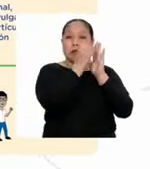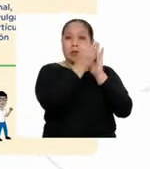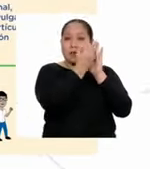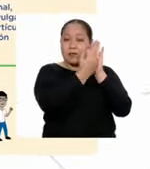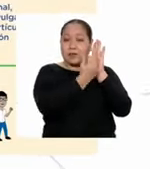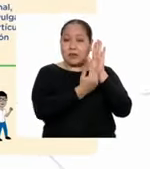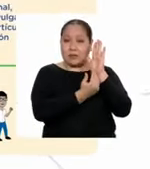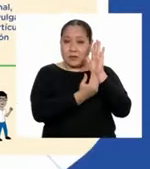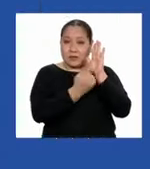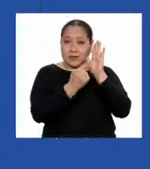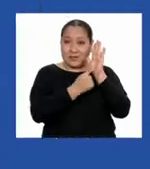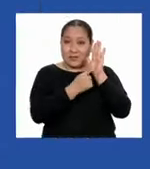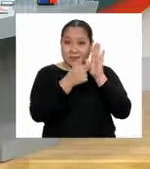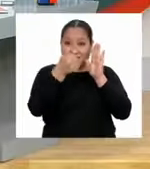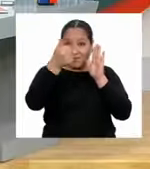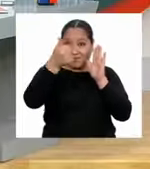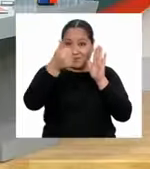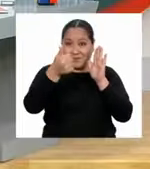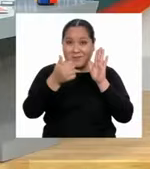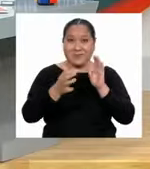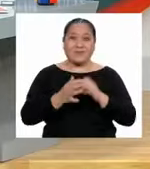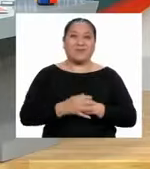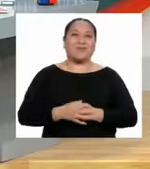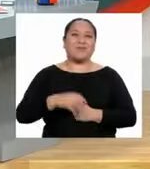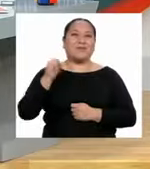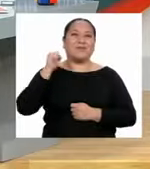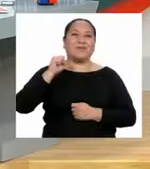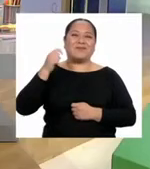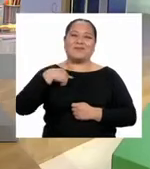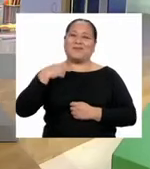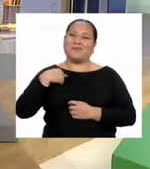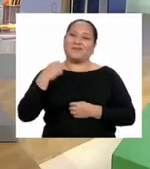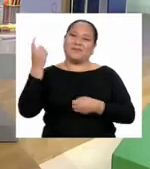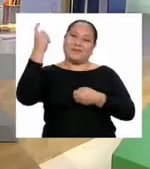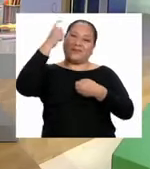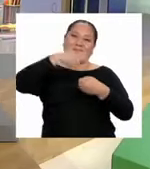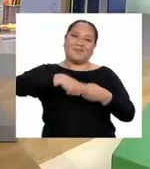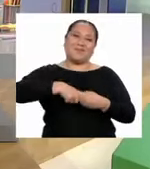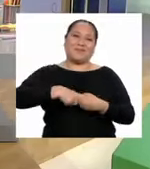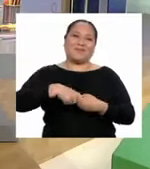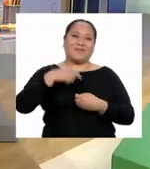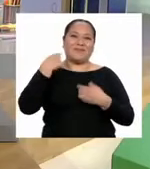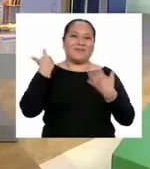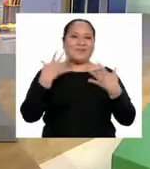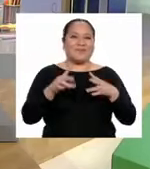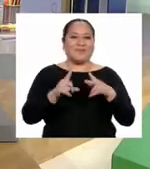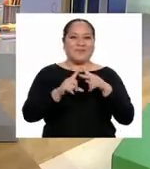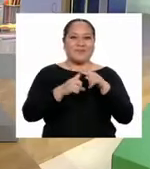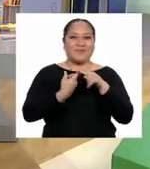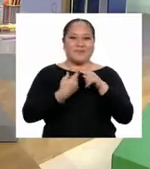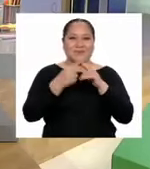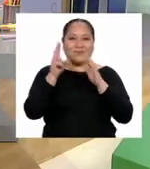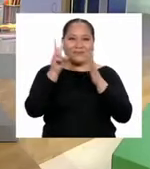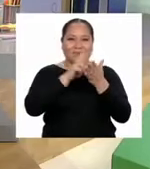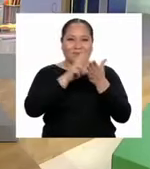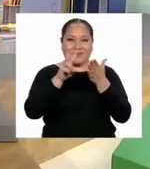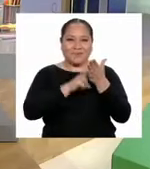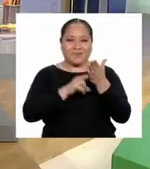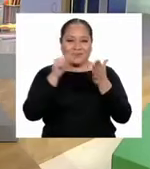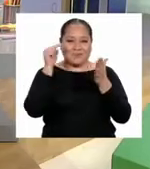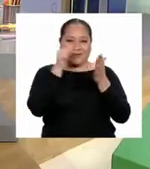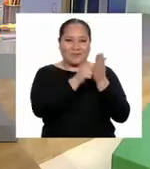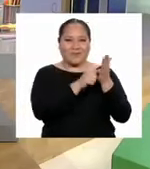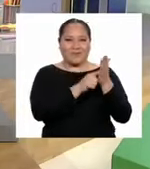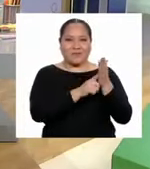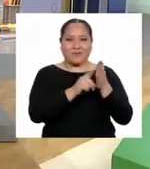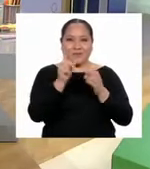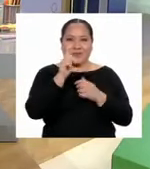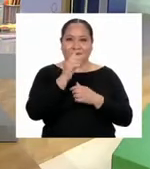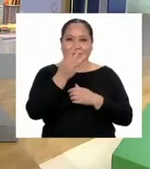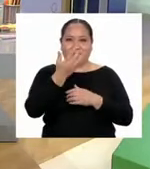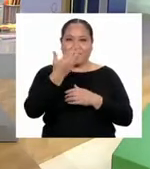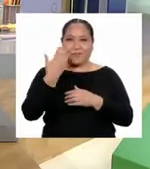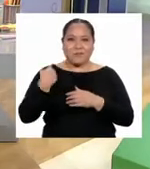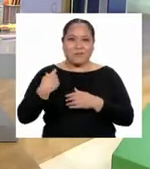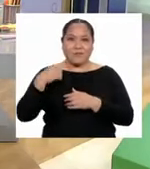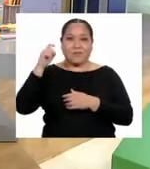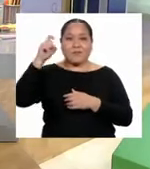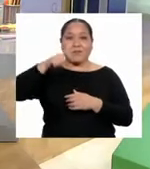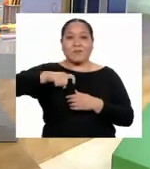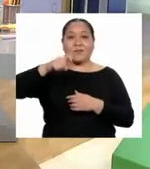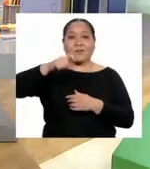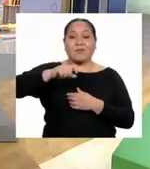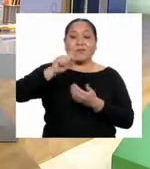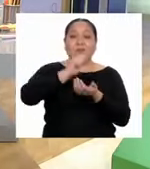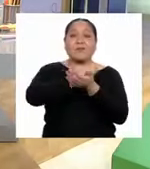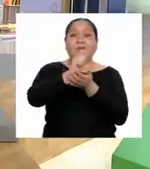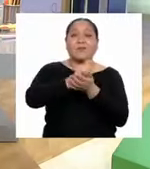¿Qué les parece? ¡Me apunto! Empecemos entonces con la lectura del texto. No sin antes tener a la mano